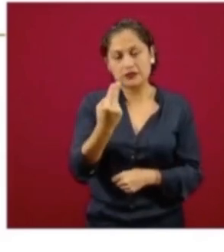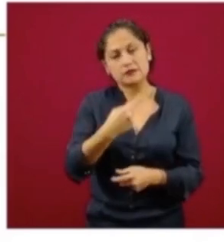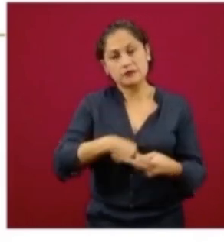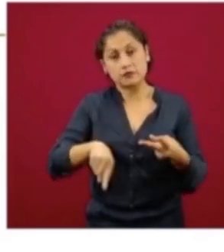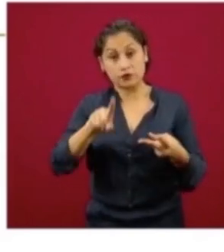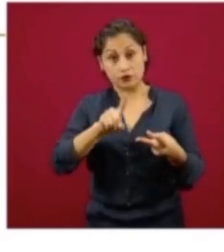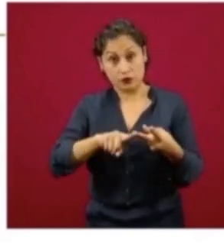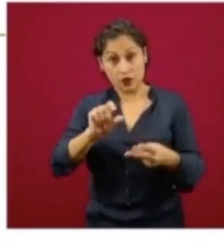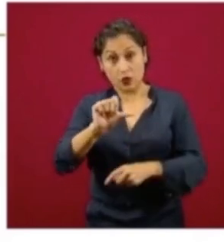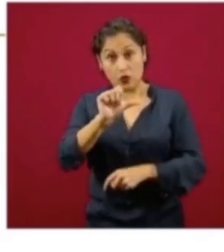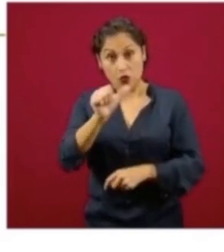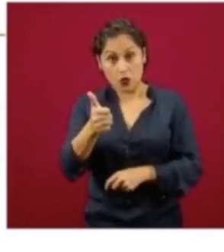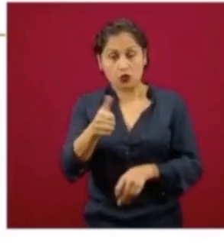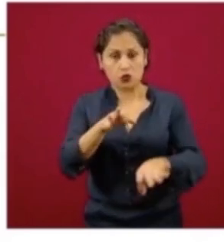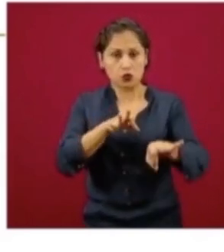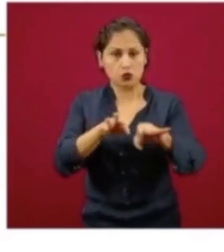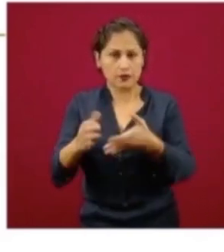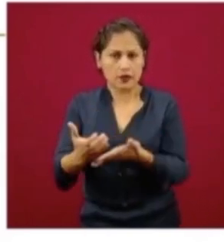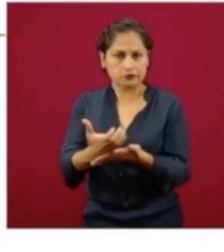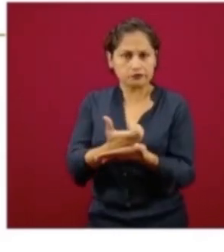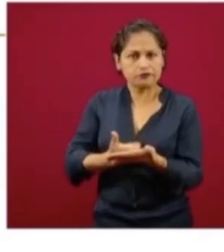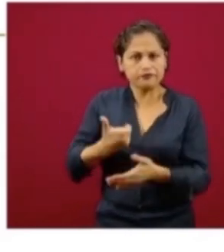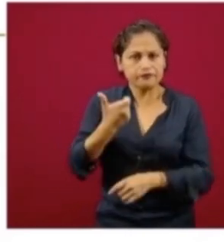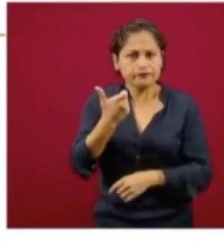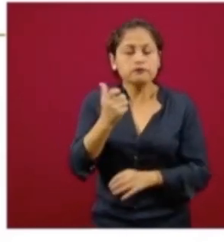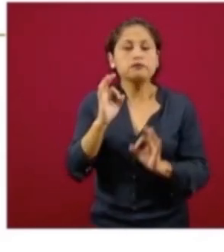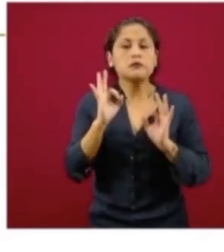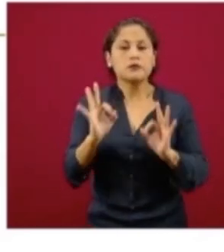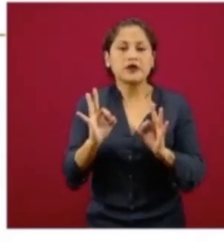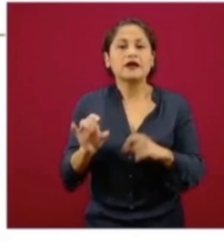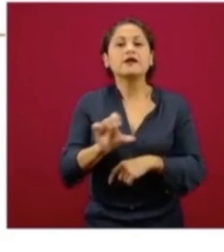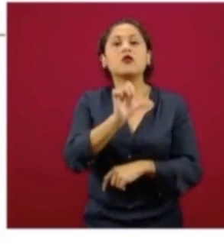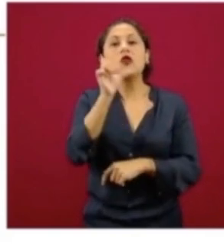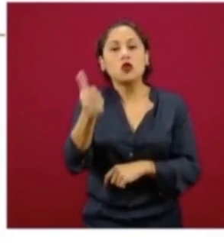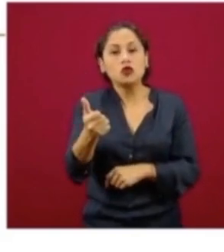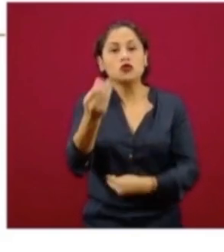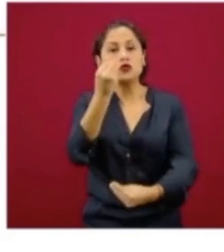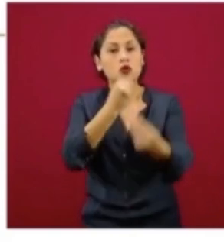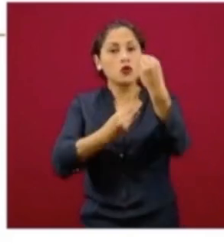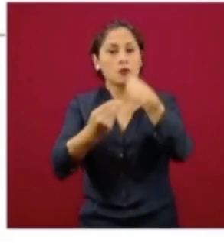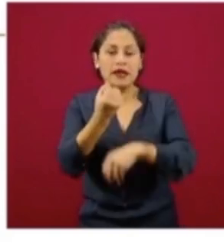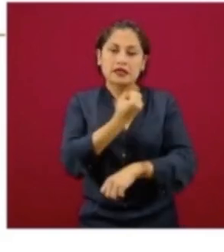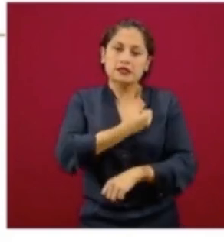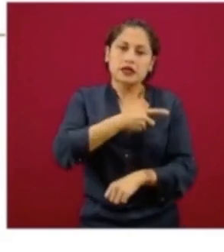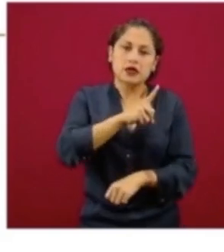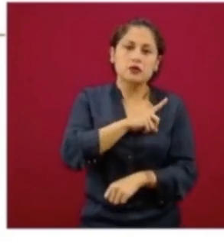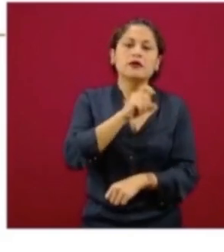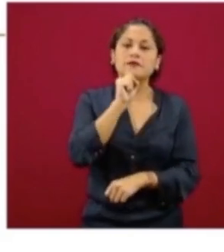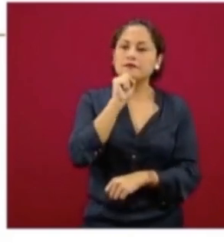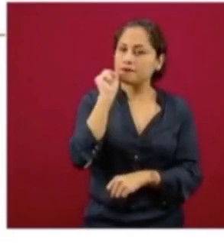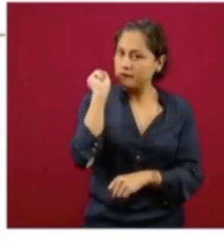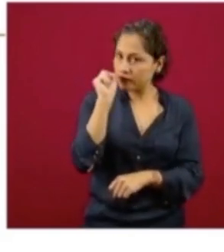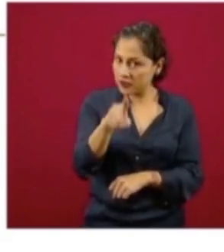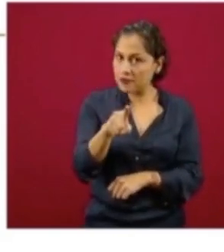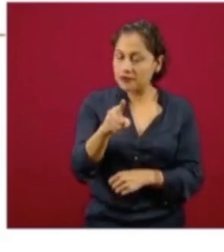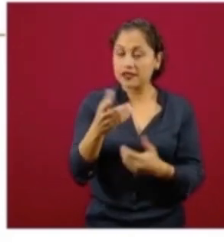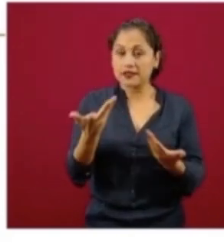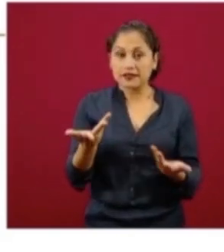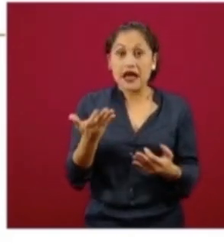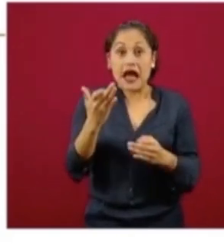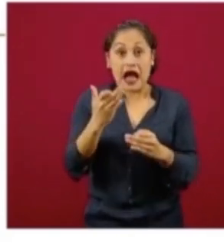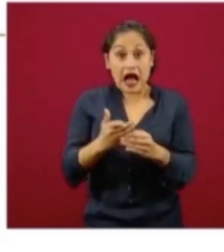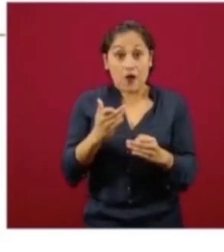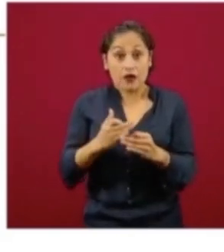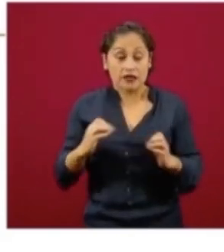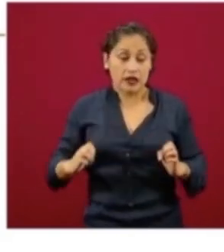la parte laboral, necesitamos una alimentación saludable. Y en ese sentido, ahora se da la pandemia del COVID,